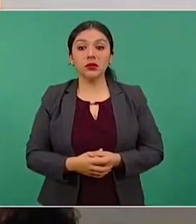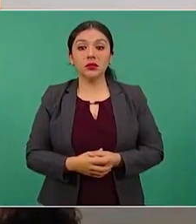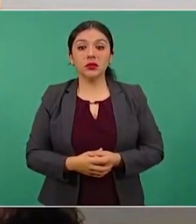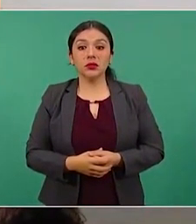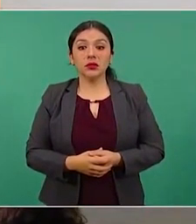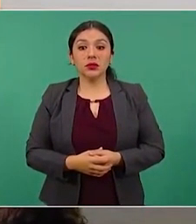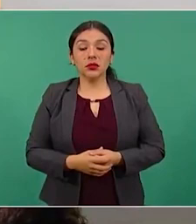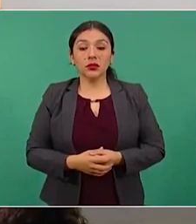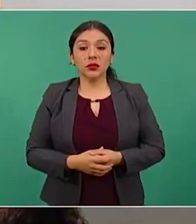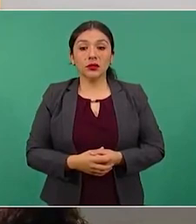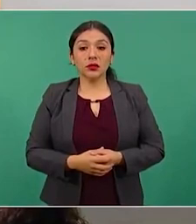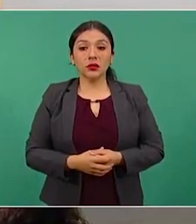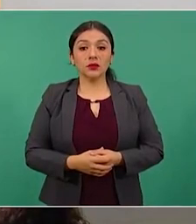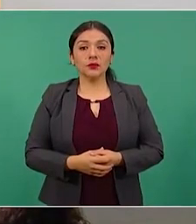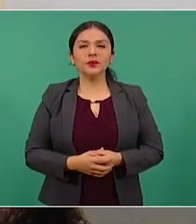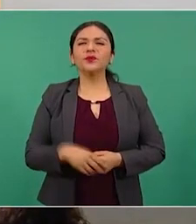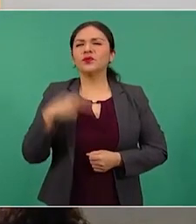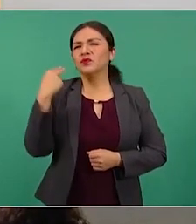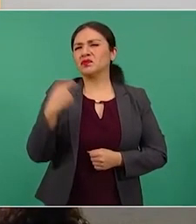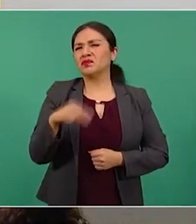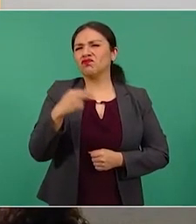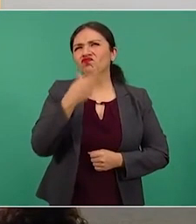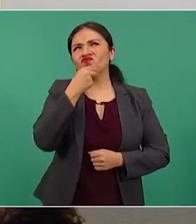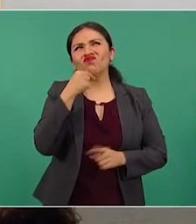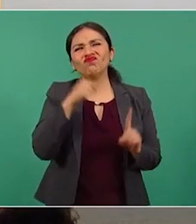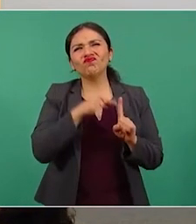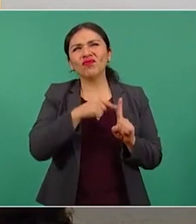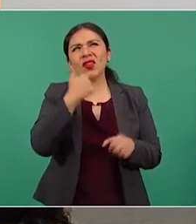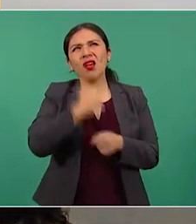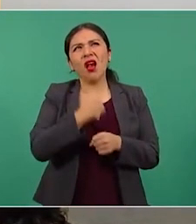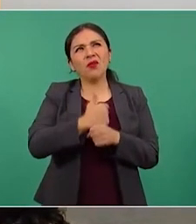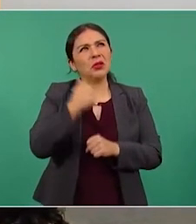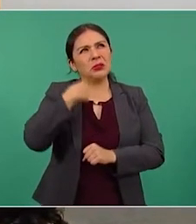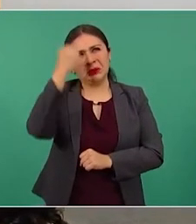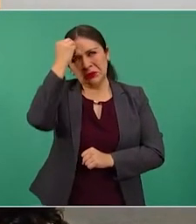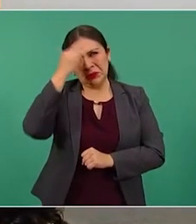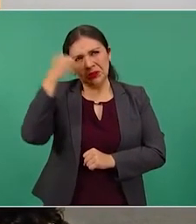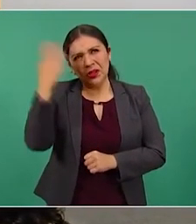llamaba?,